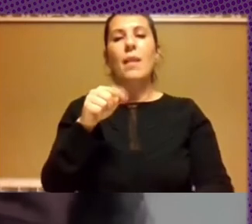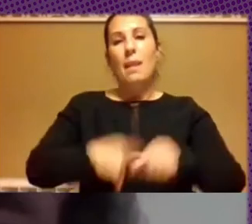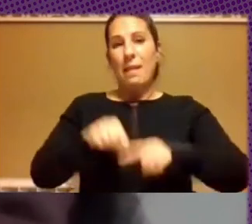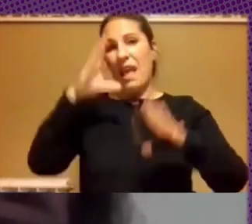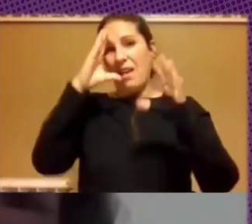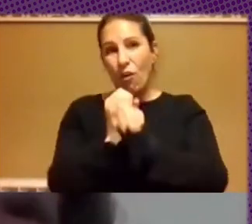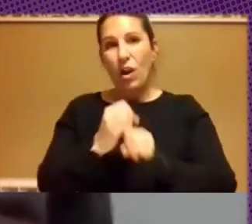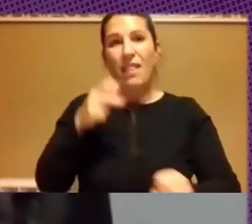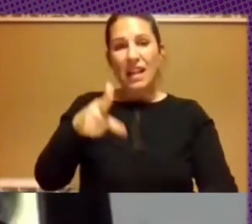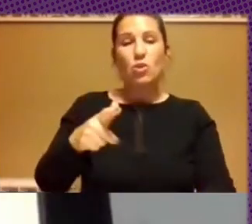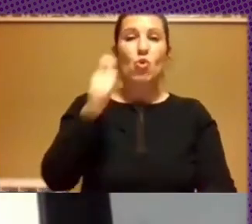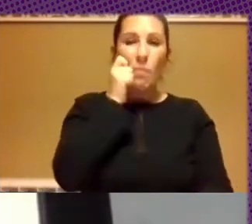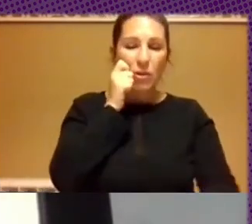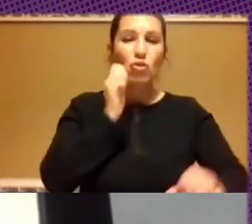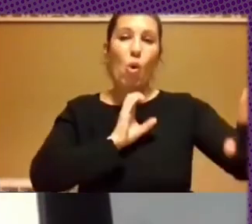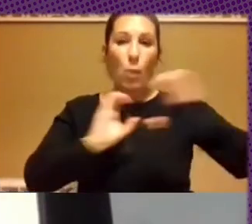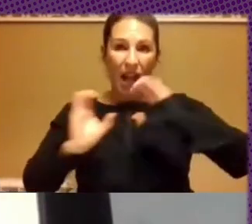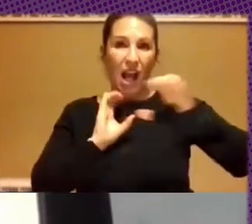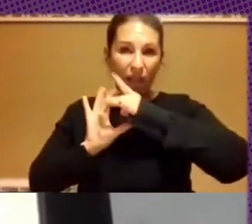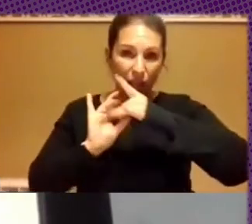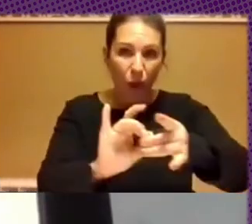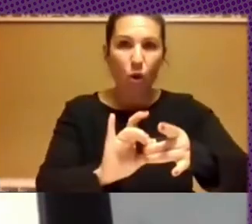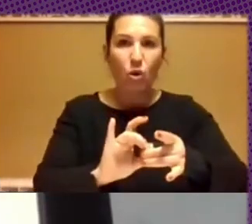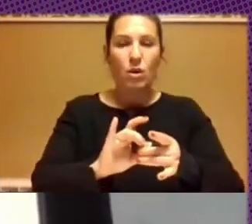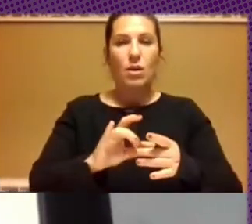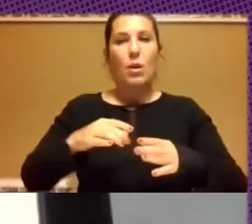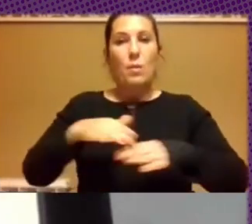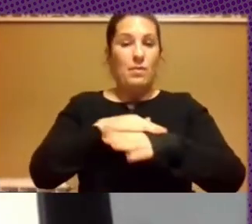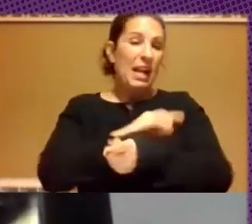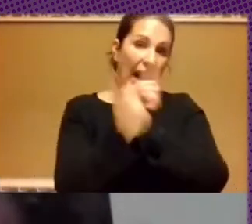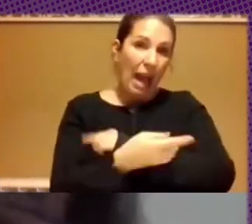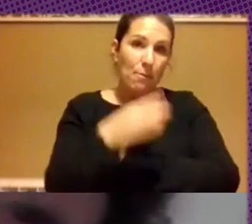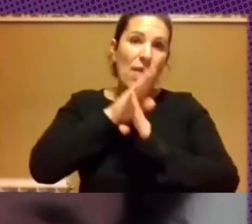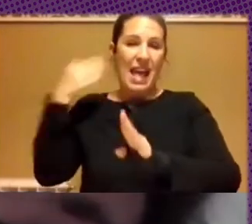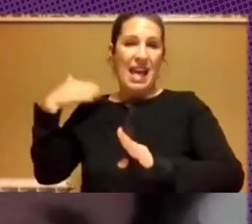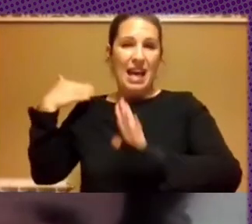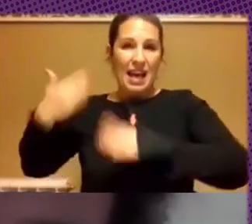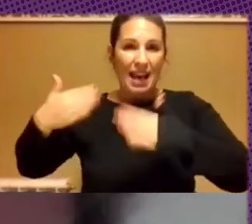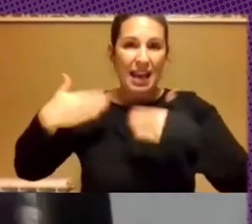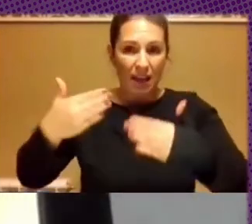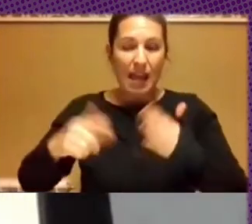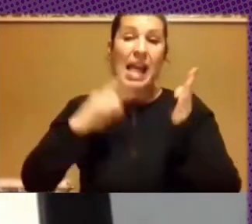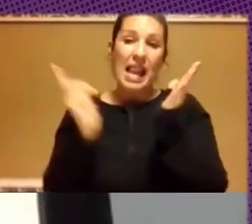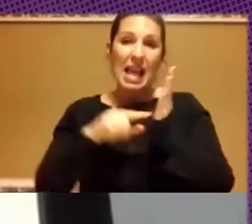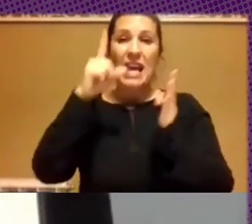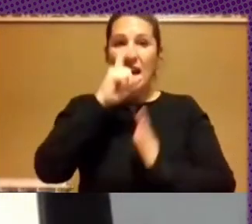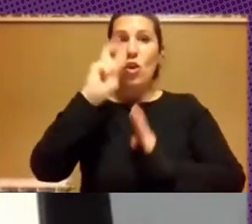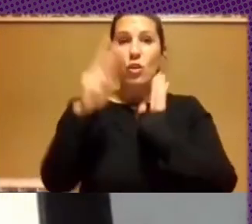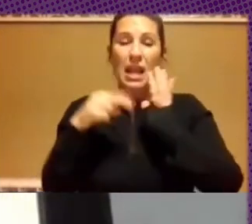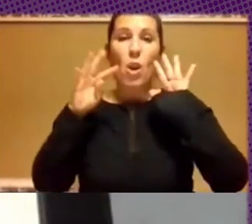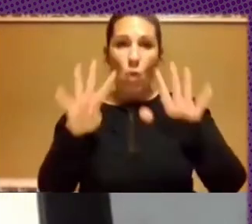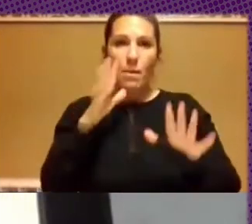del derecho humano a la comunicación, que ese fue el sustancial cambio de paradigma que trajo la ley en el año 2009,